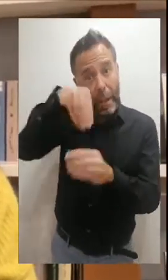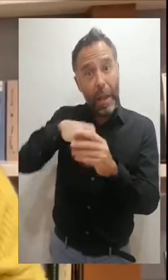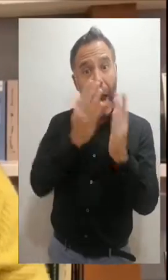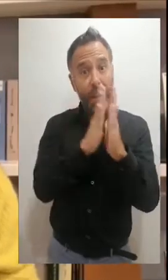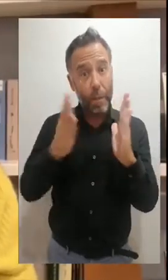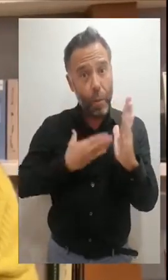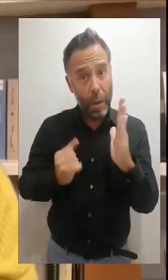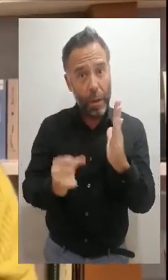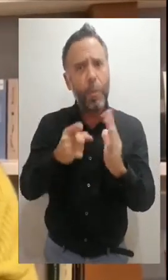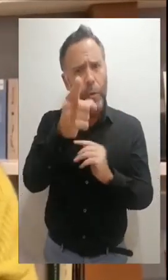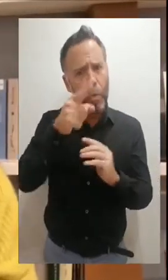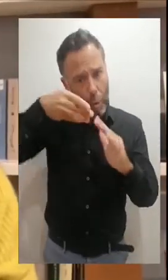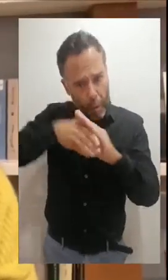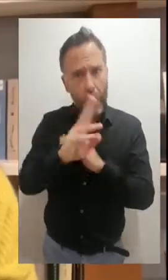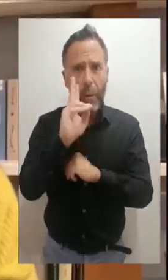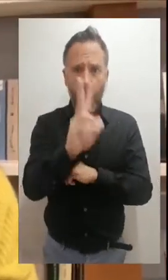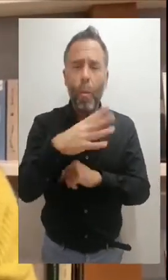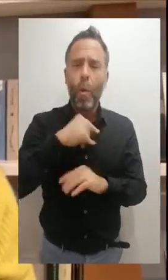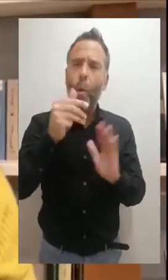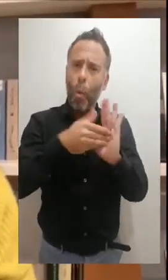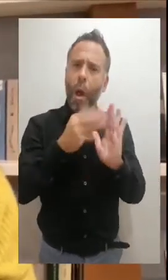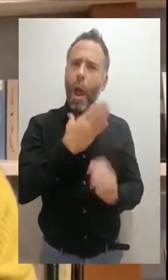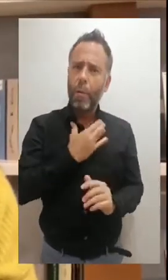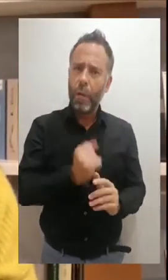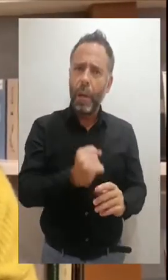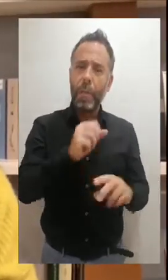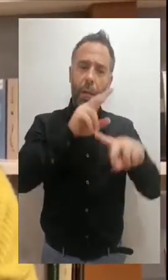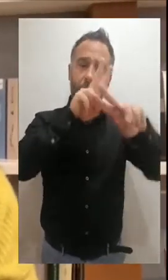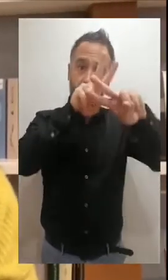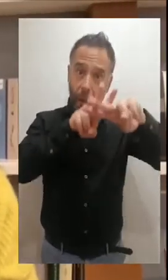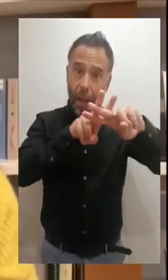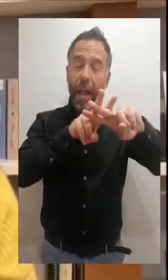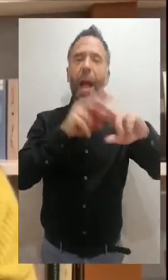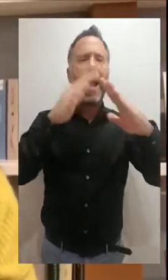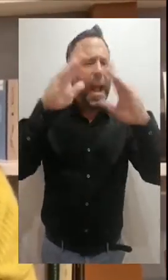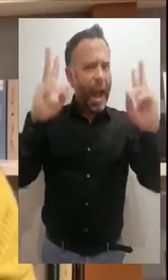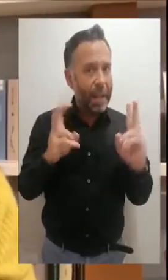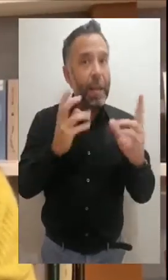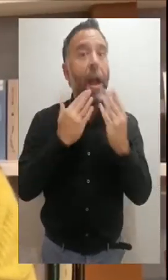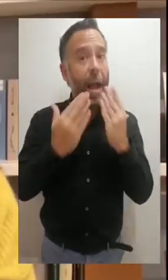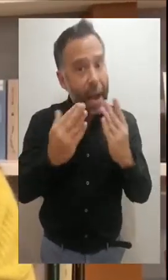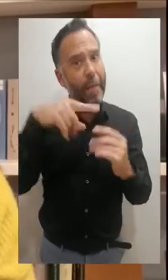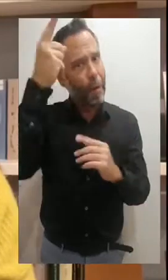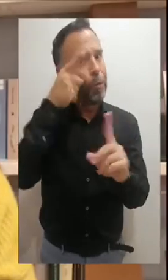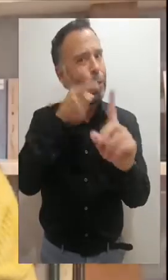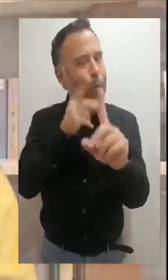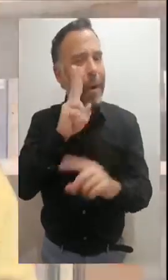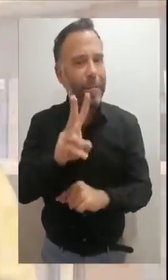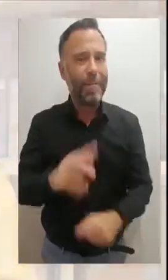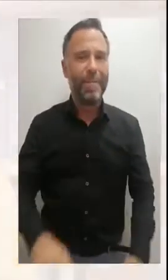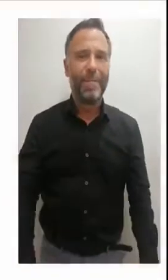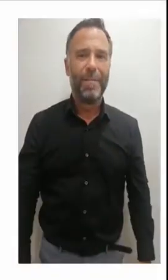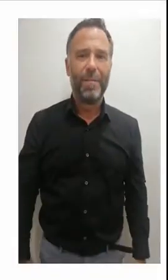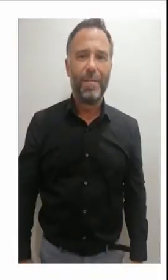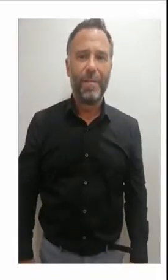dirigiros a todos estos contenidos en la web del Ayuntamiento con el hashtag Quédate en Casa. Gracias por consumir cultura.